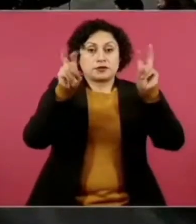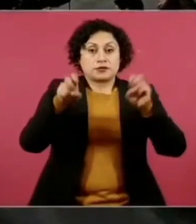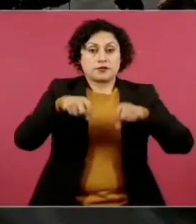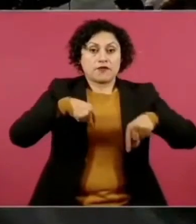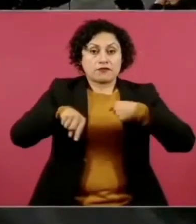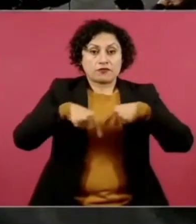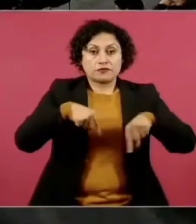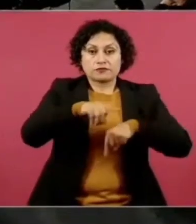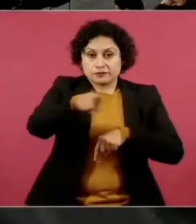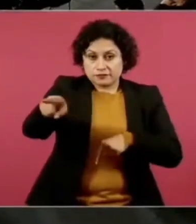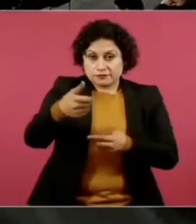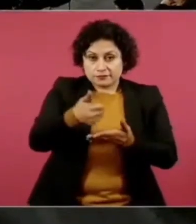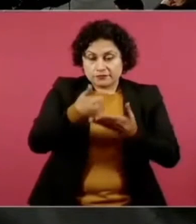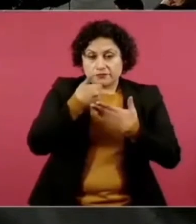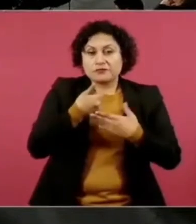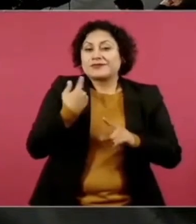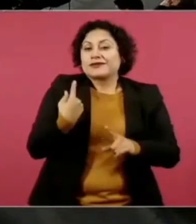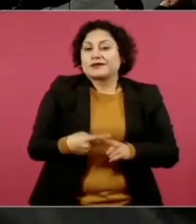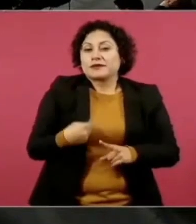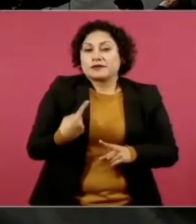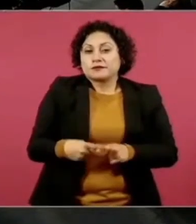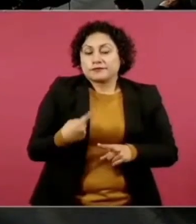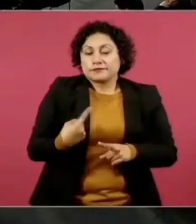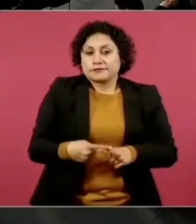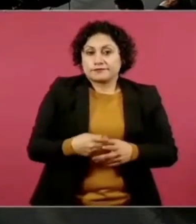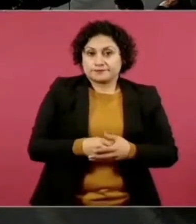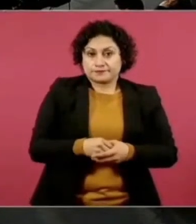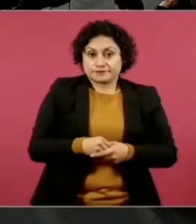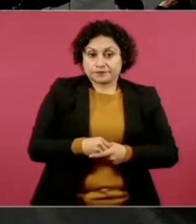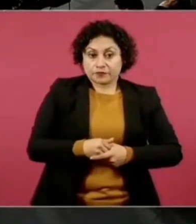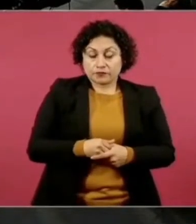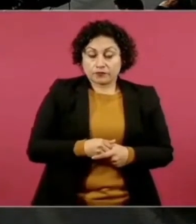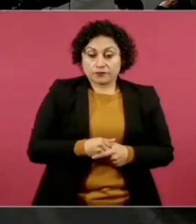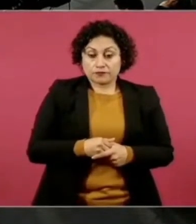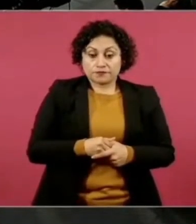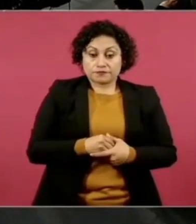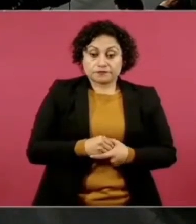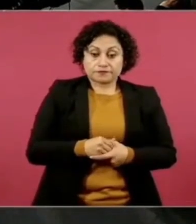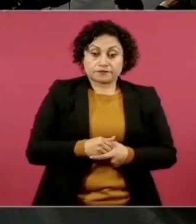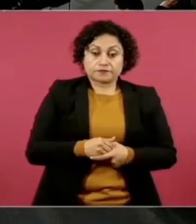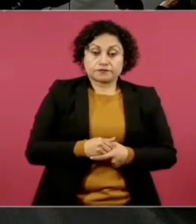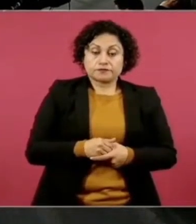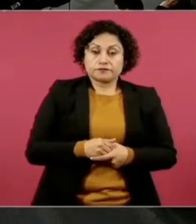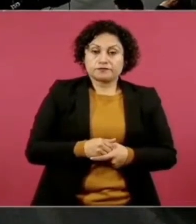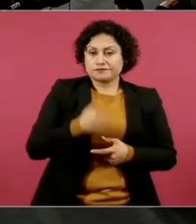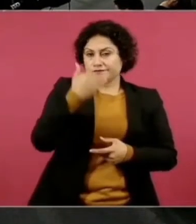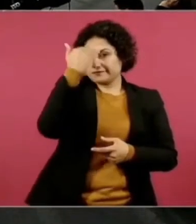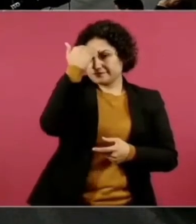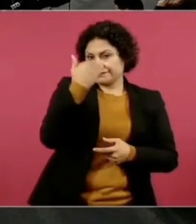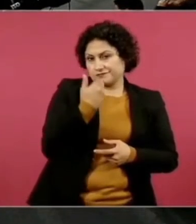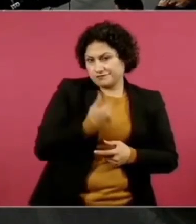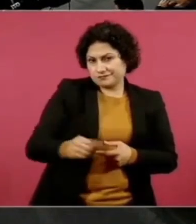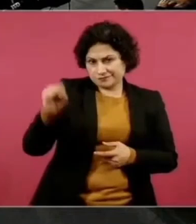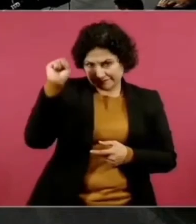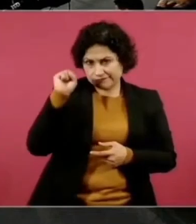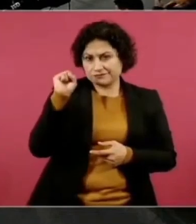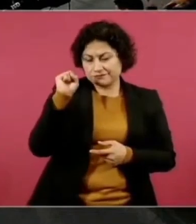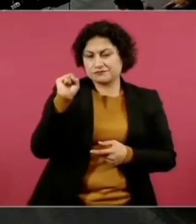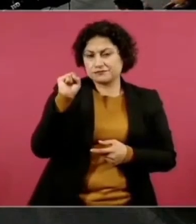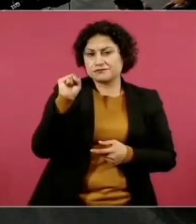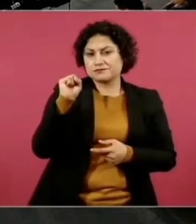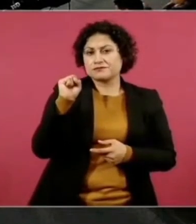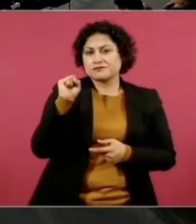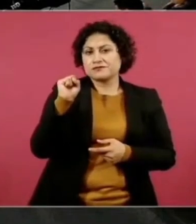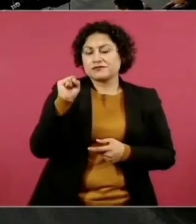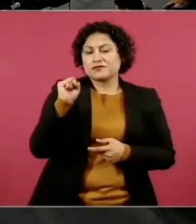ayúdenme ustedes, un famoso al que le metió un